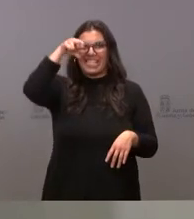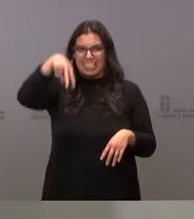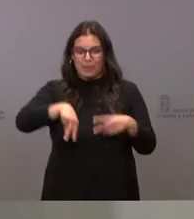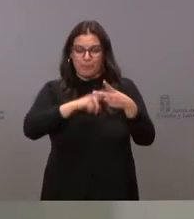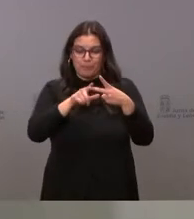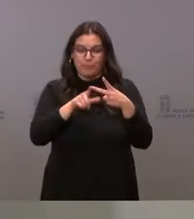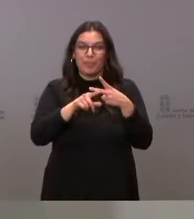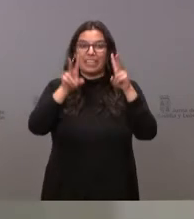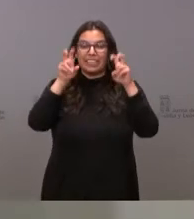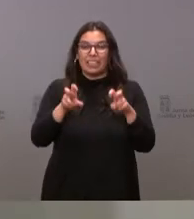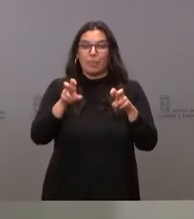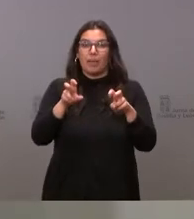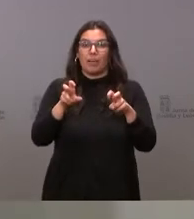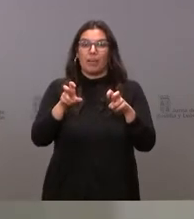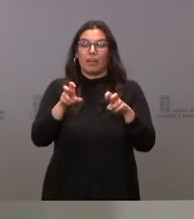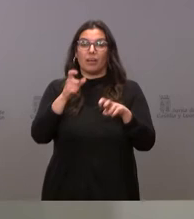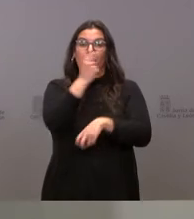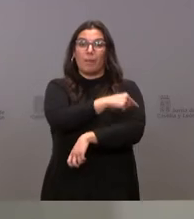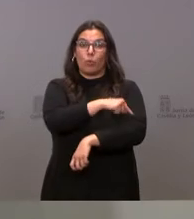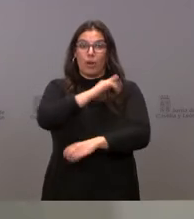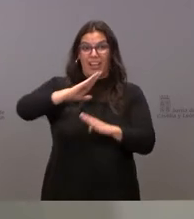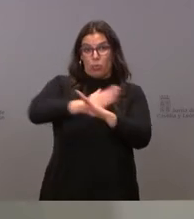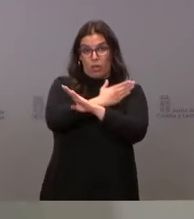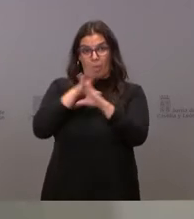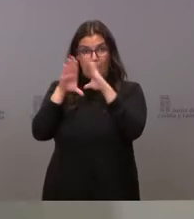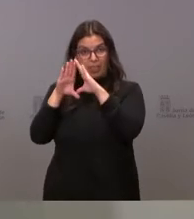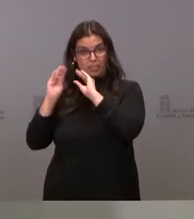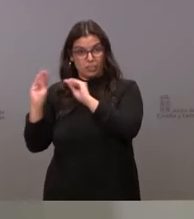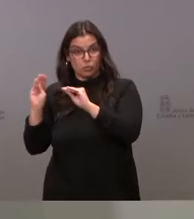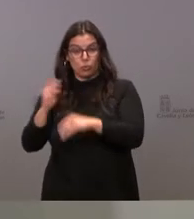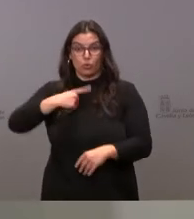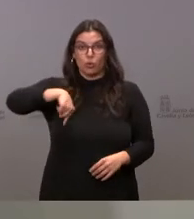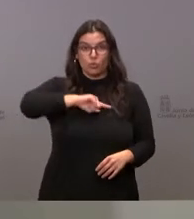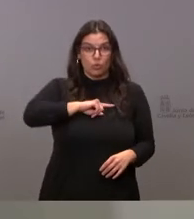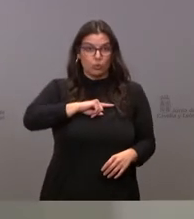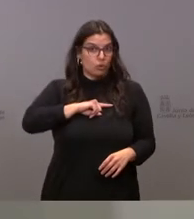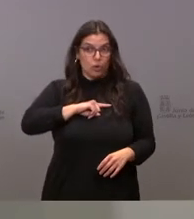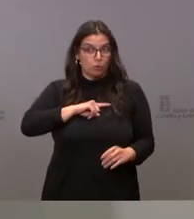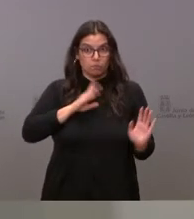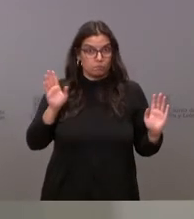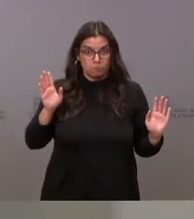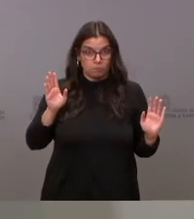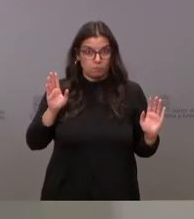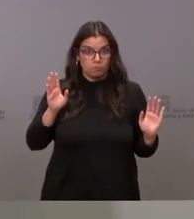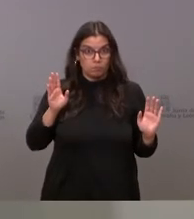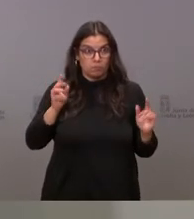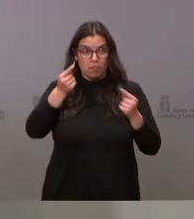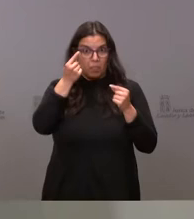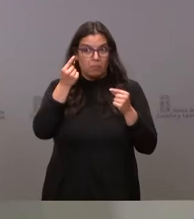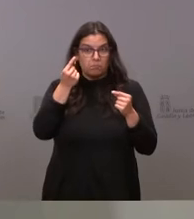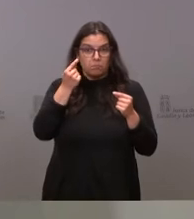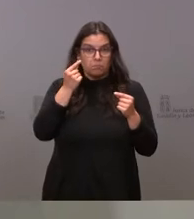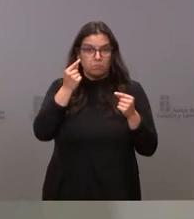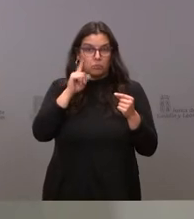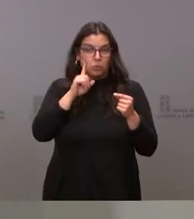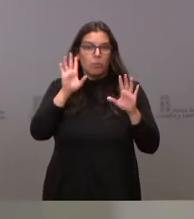Sobre la vacunación, las vacunas caducadas, a nosotros no nos consta esta cifra. De todas maneras, haré la